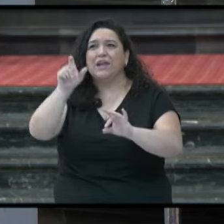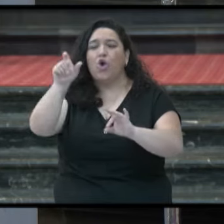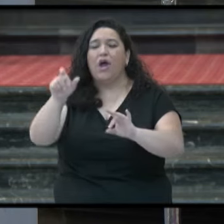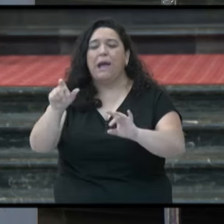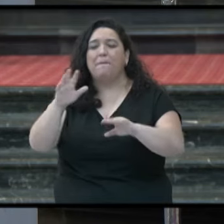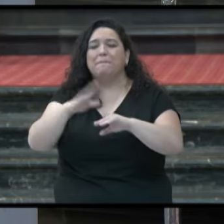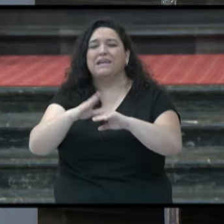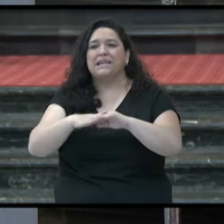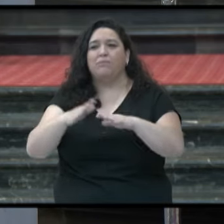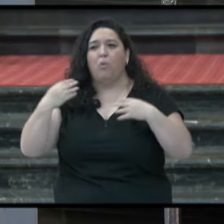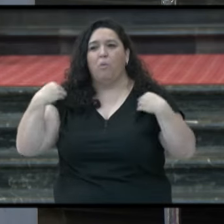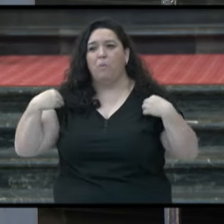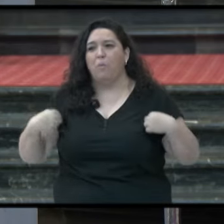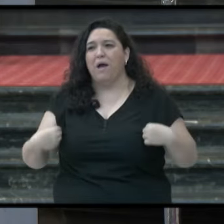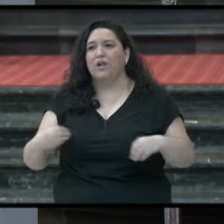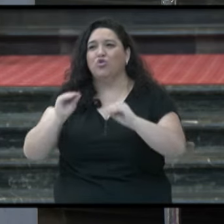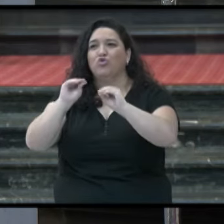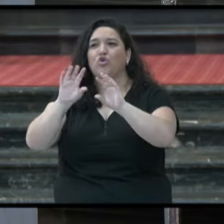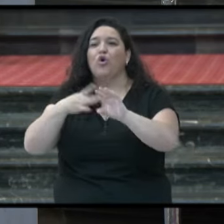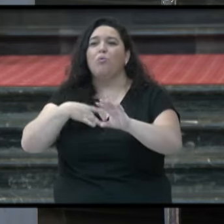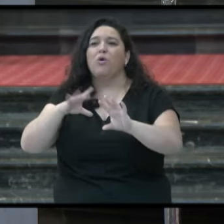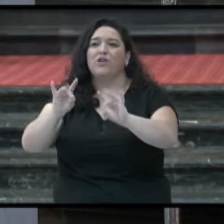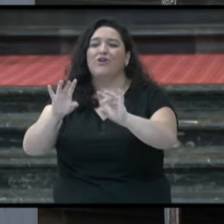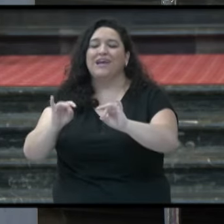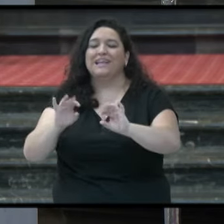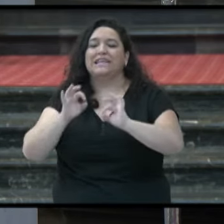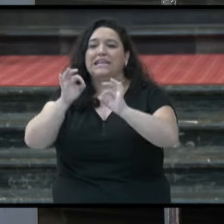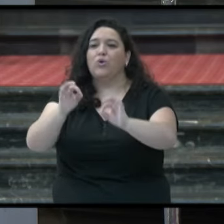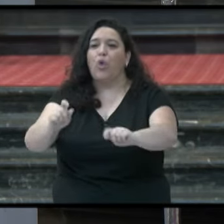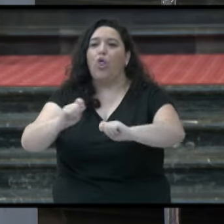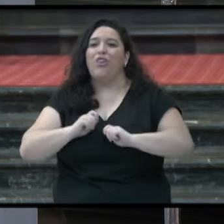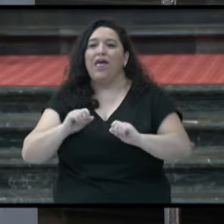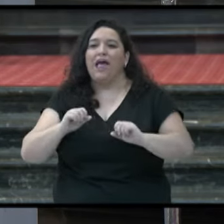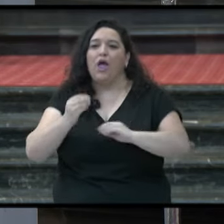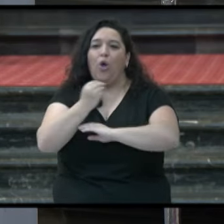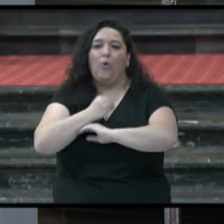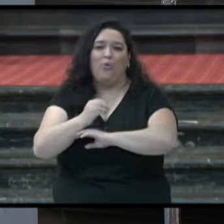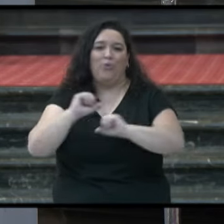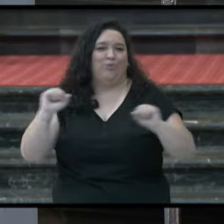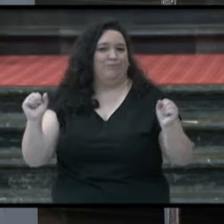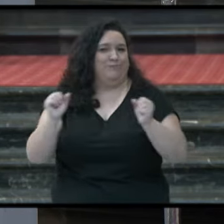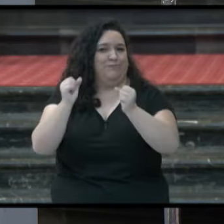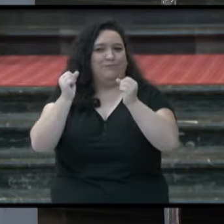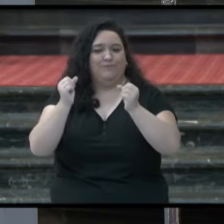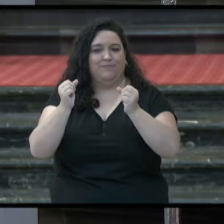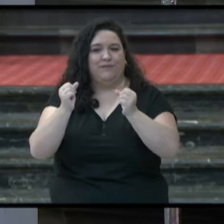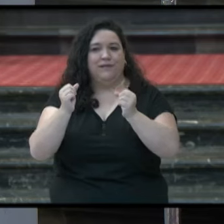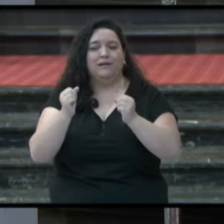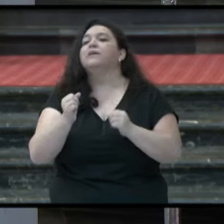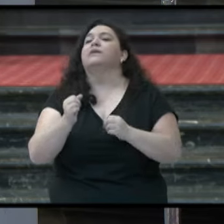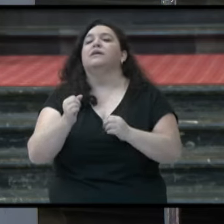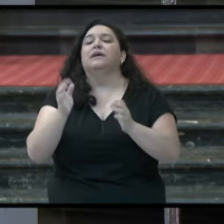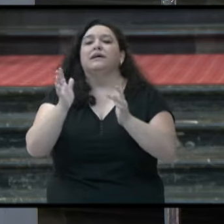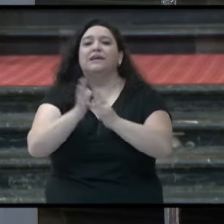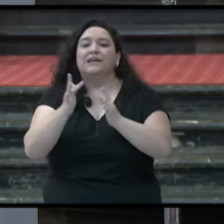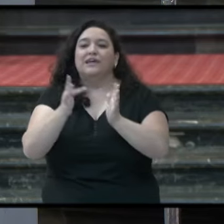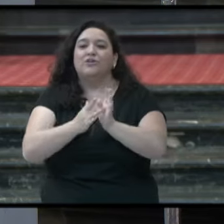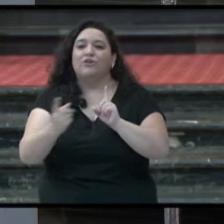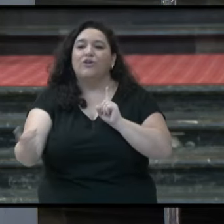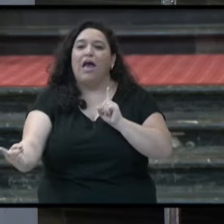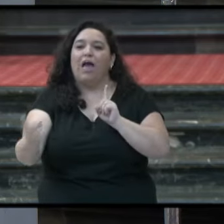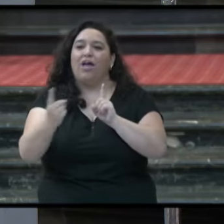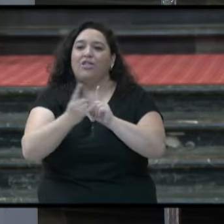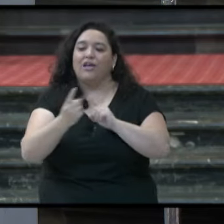orla de tu manto, quedaría curado. Y Jesús viene hasta nosotros